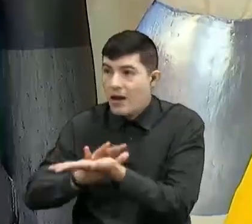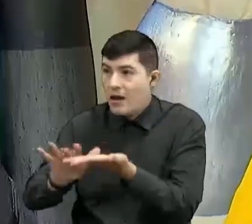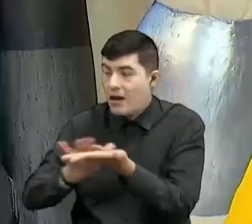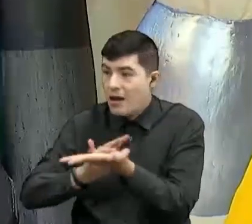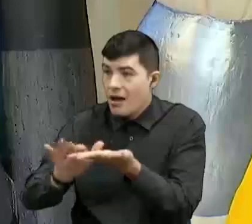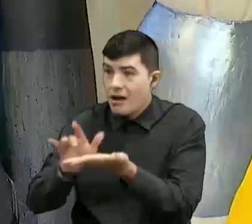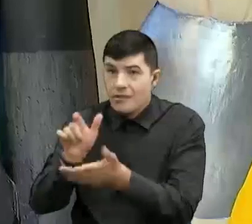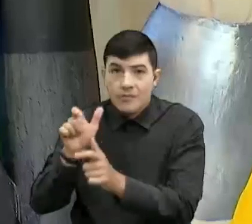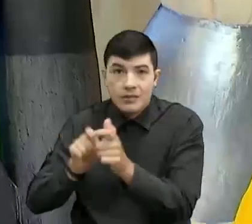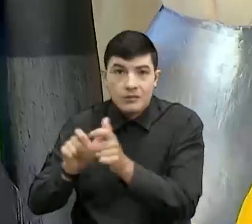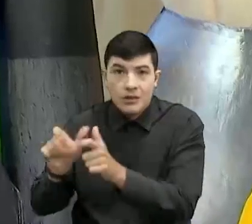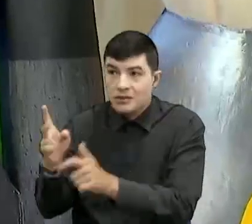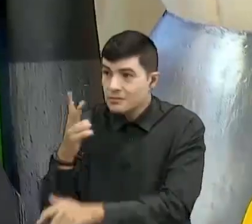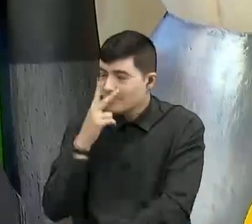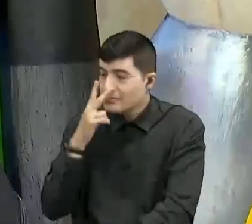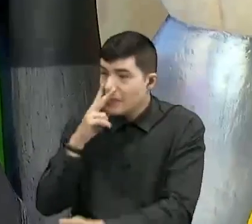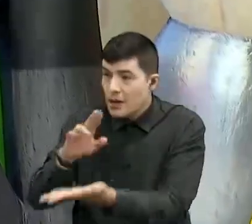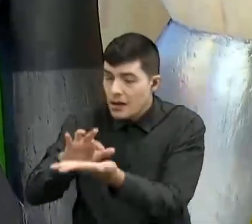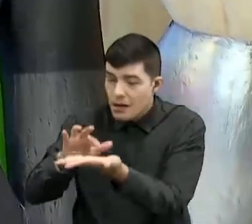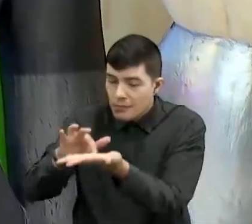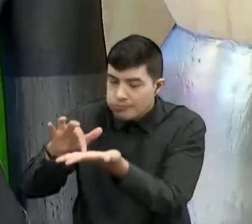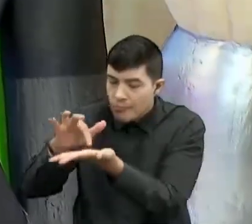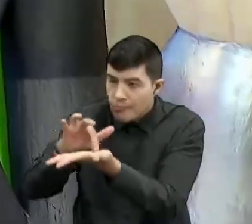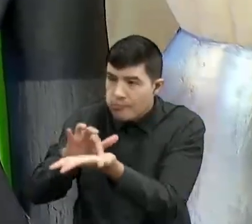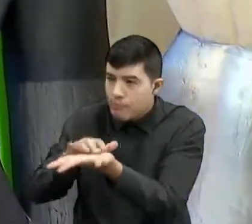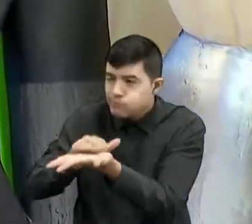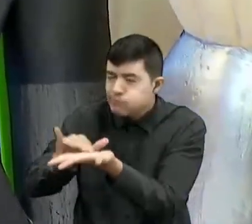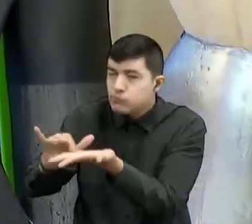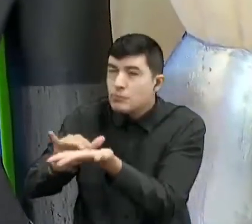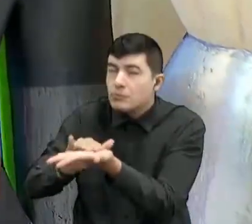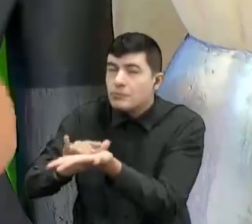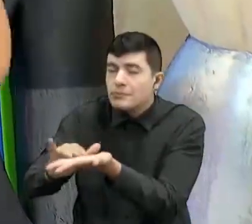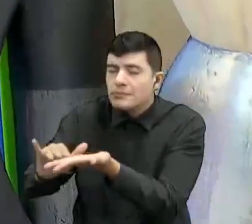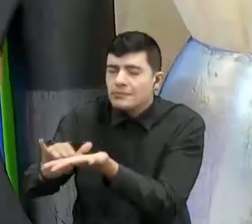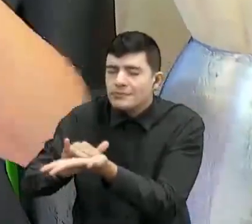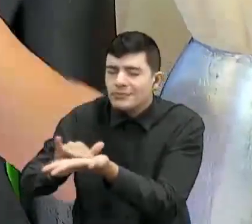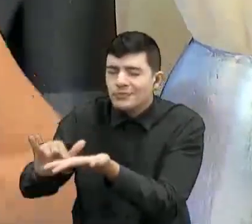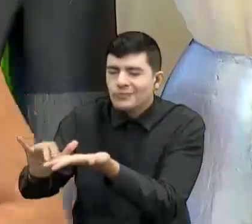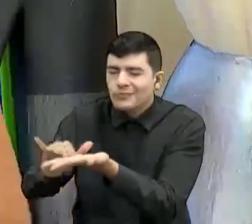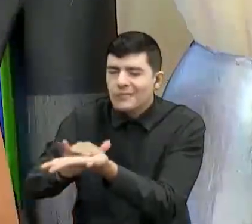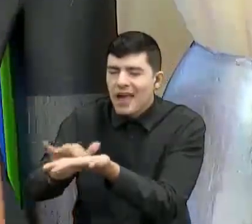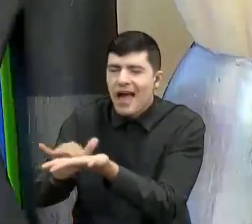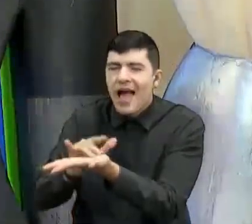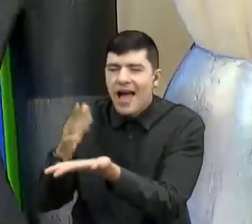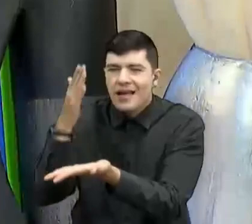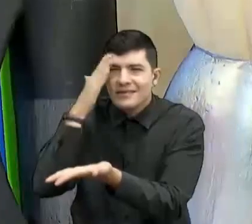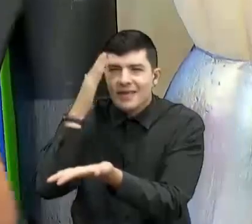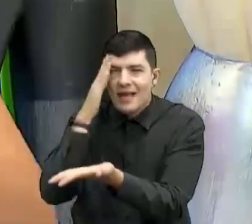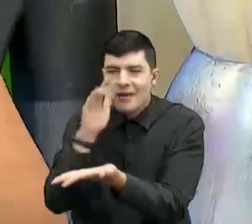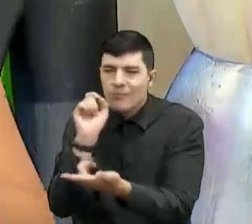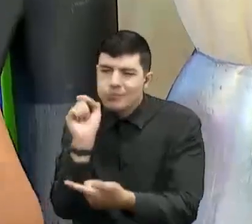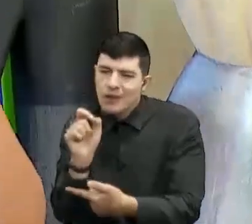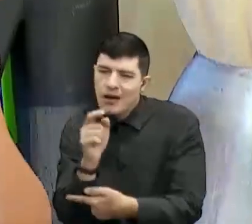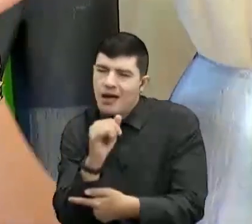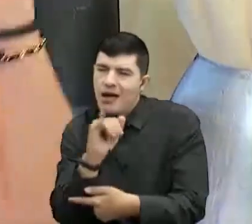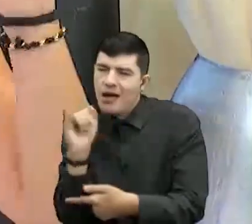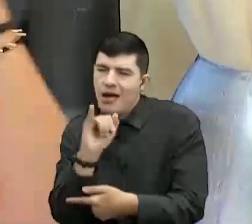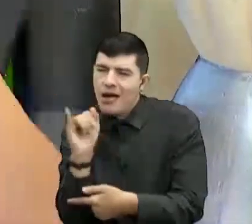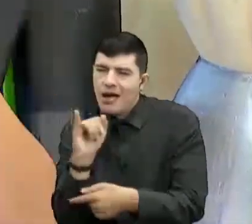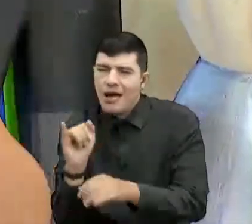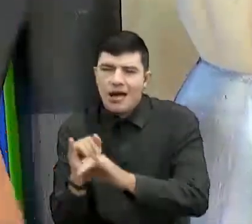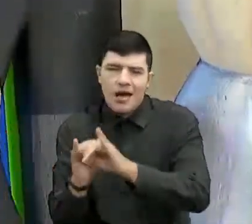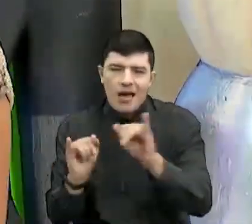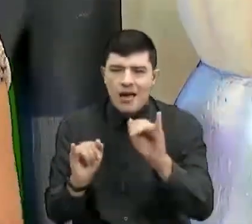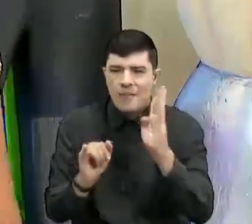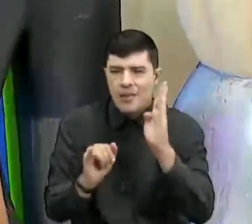un código de punticos. Entonces, ellos saben que si es un puntico, a la izquierda es la A, que si es un puntico a la derecha, digamos,